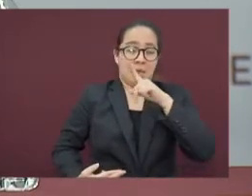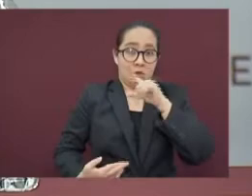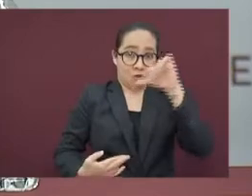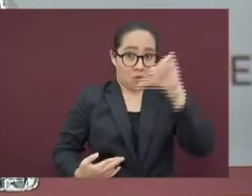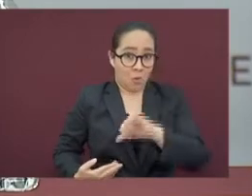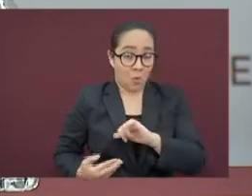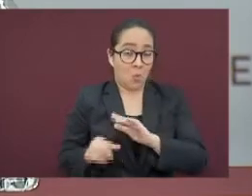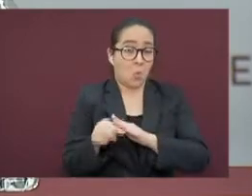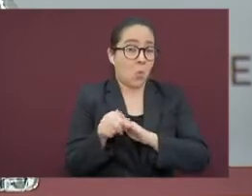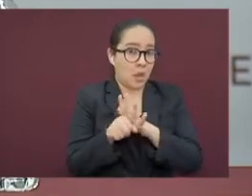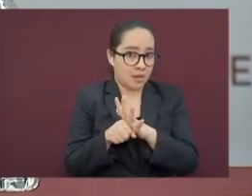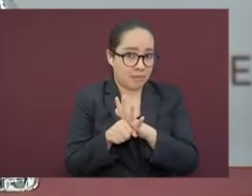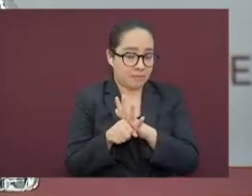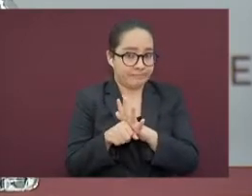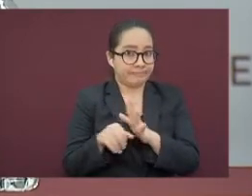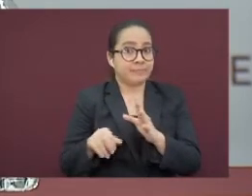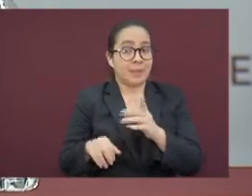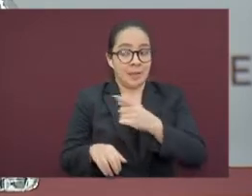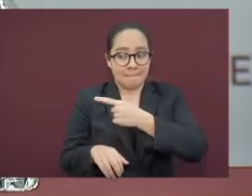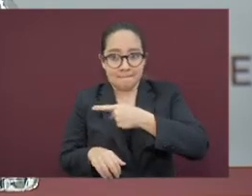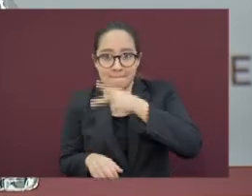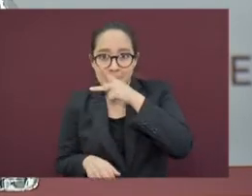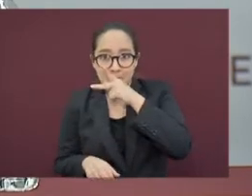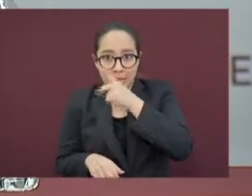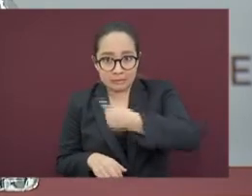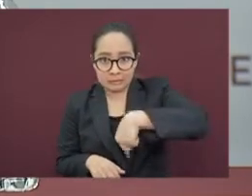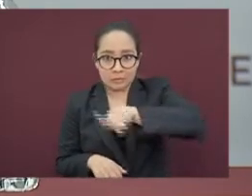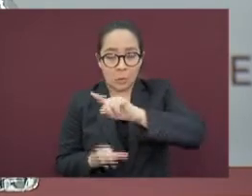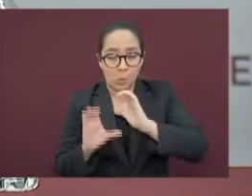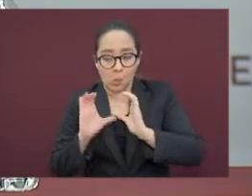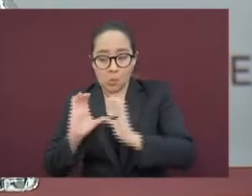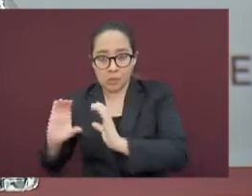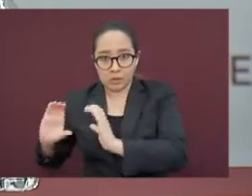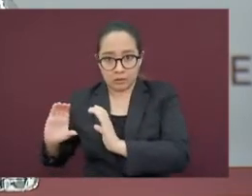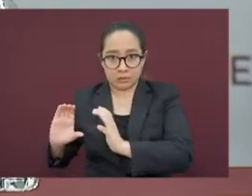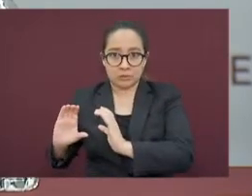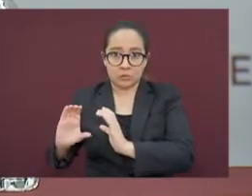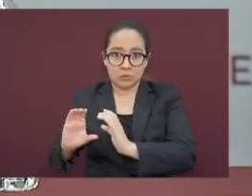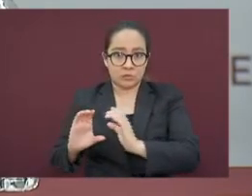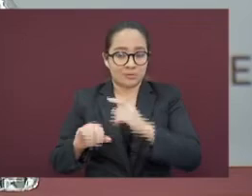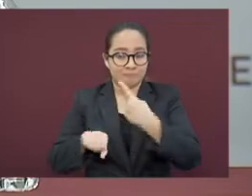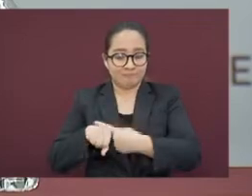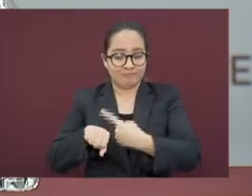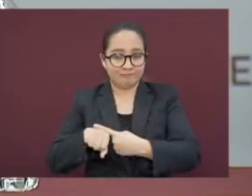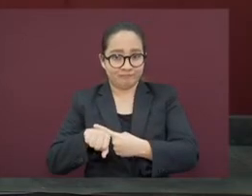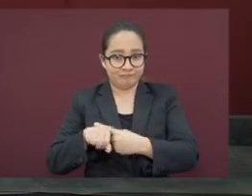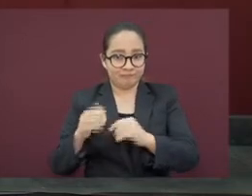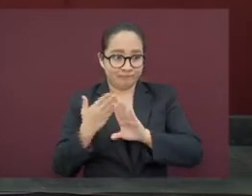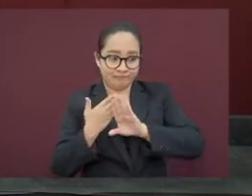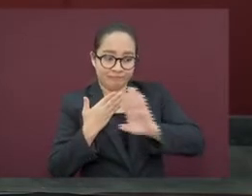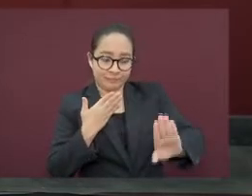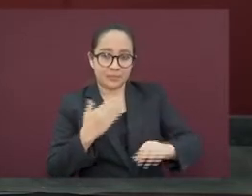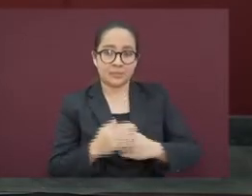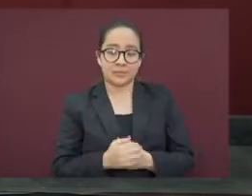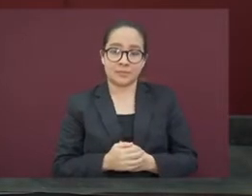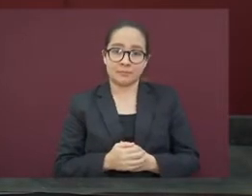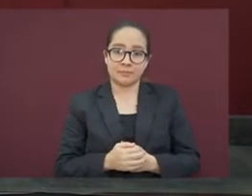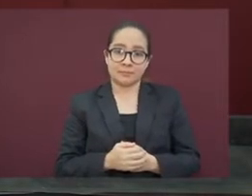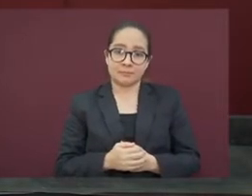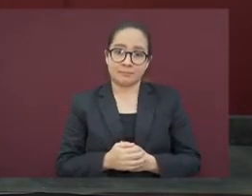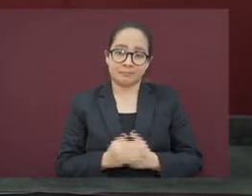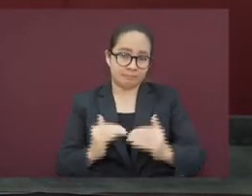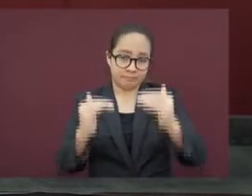cuidarlos para que no se enfermen. Bien, pues continuamos. Quiero dar la